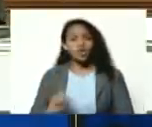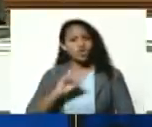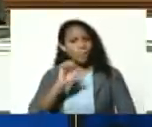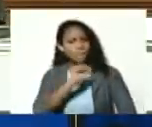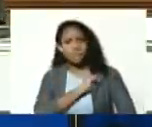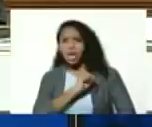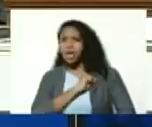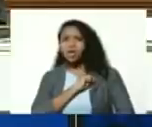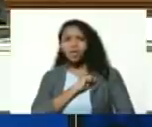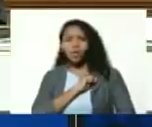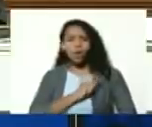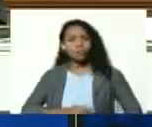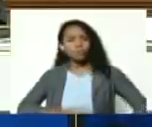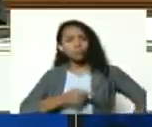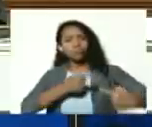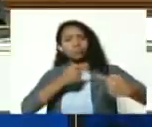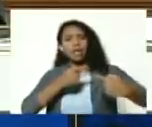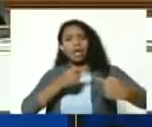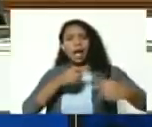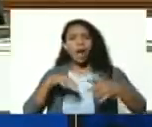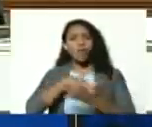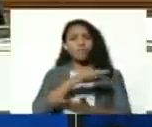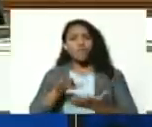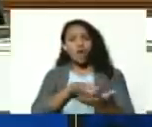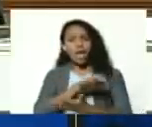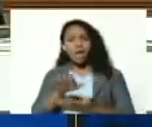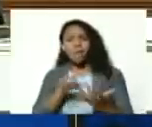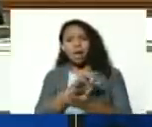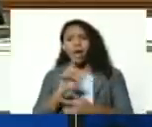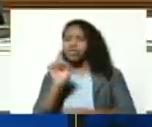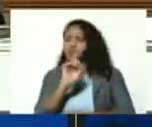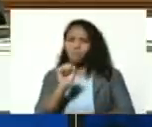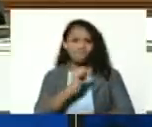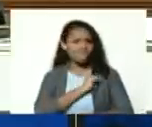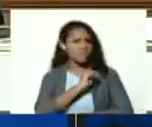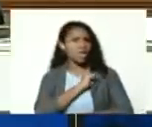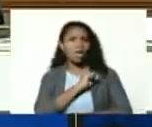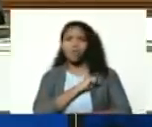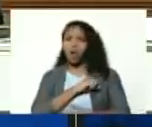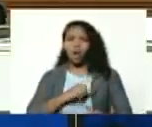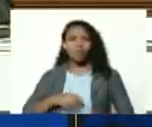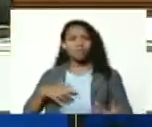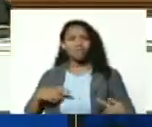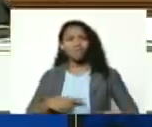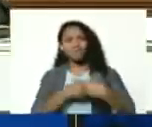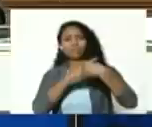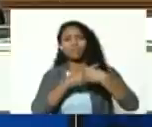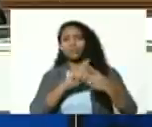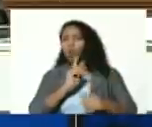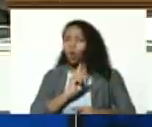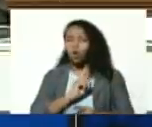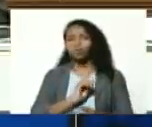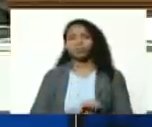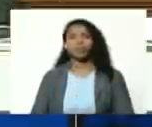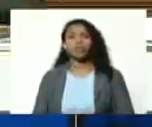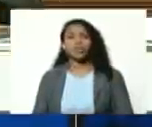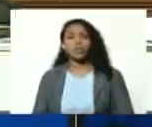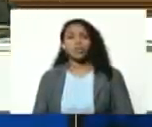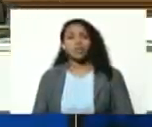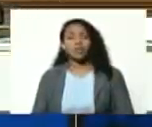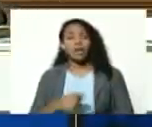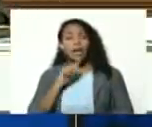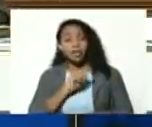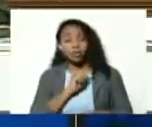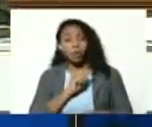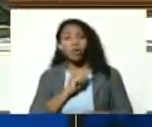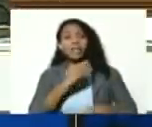miedo a las contradicciones a los problemas no le tengamos miedo a los conflictos le decía yo a los compañeros que